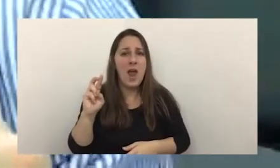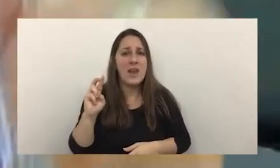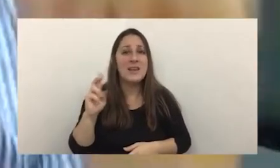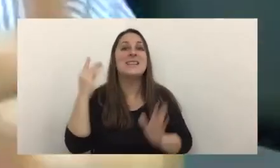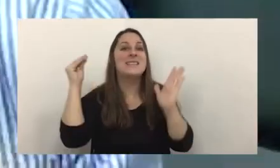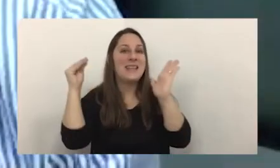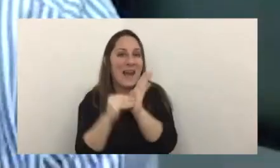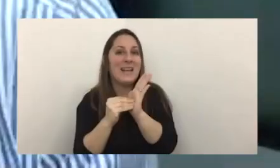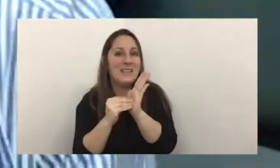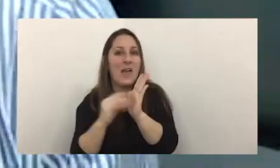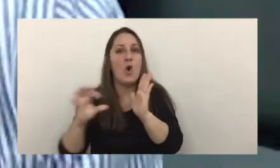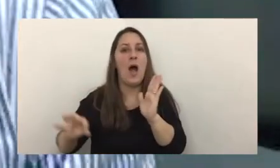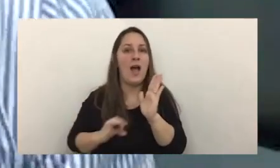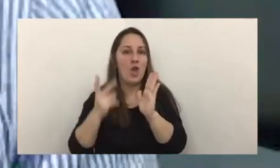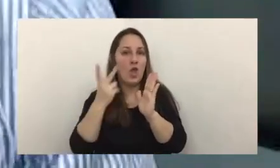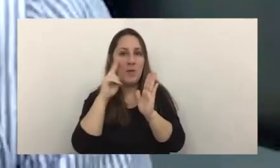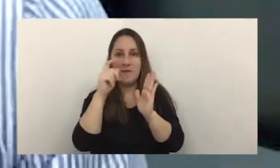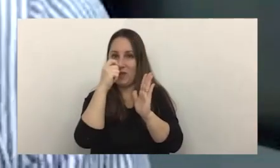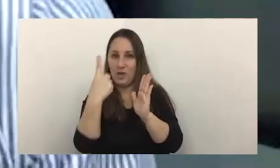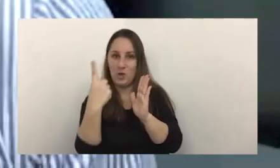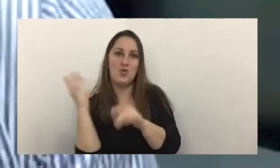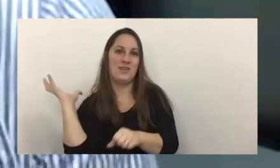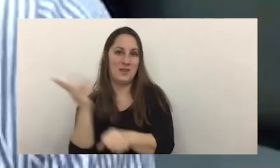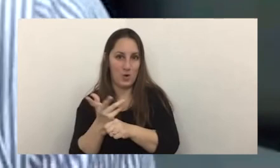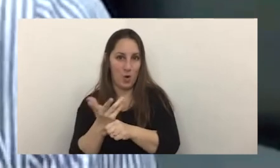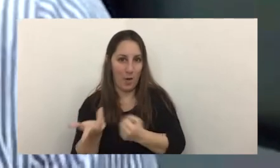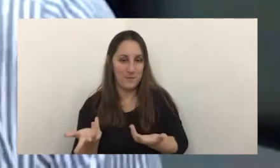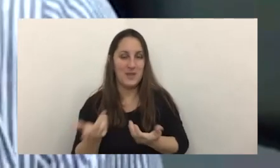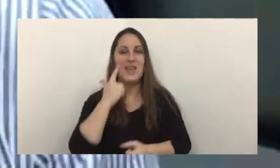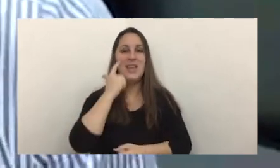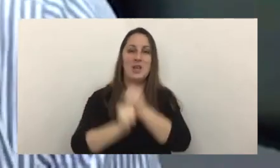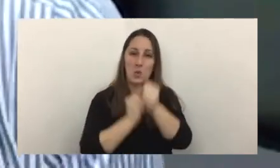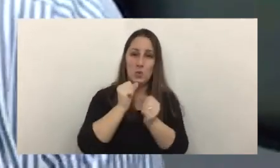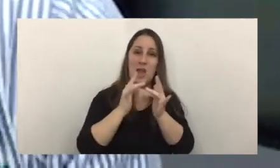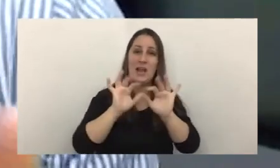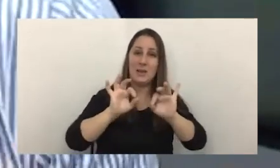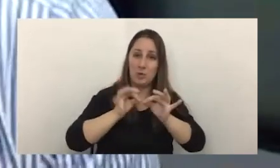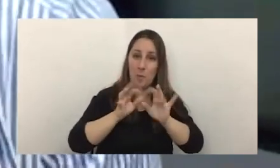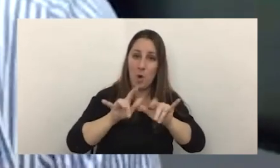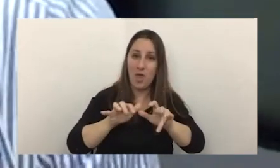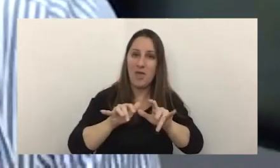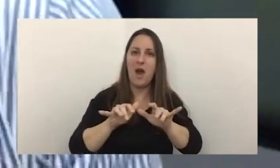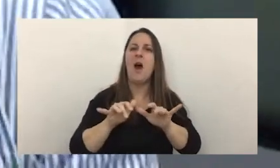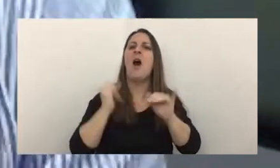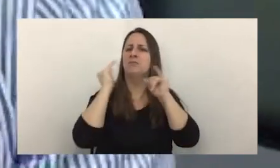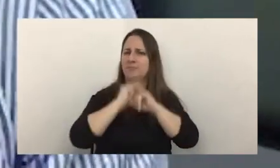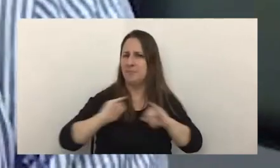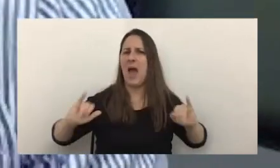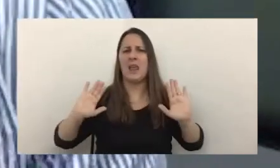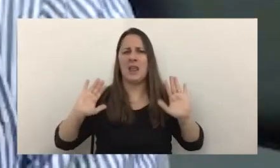registrados del año 2021 entonces tenemos que asimilarlo la industria cripto tiene una gran campaña de marketing